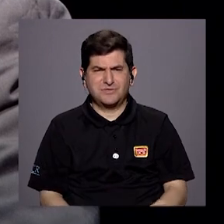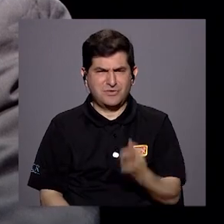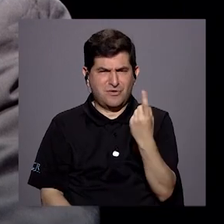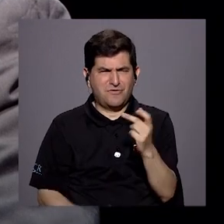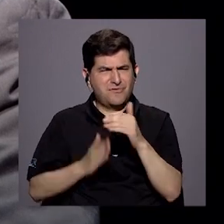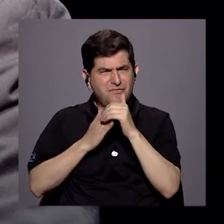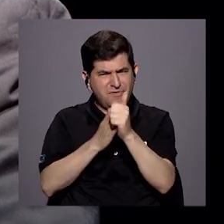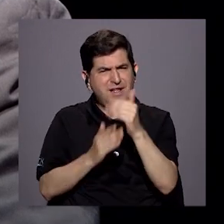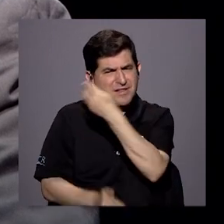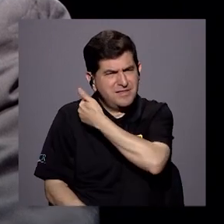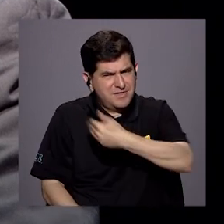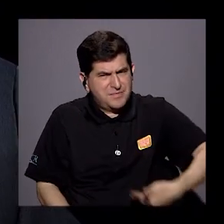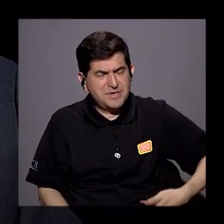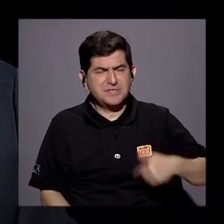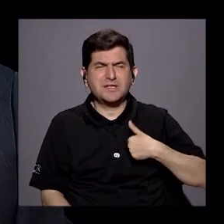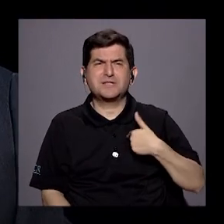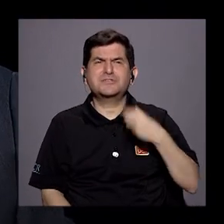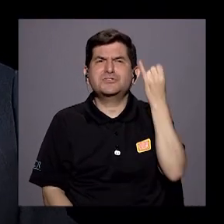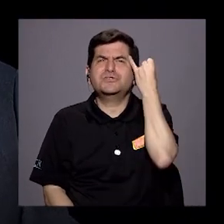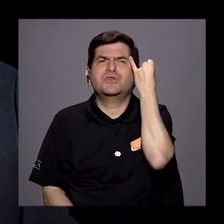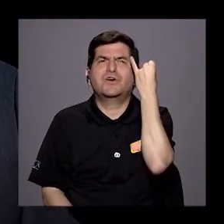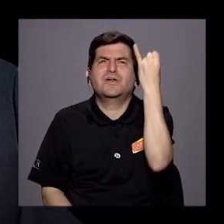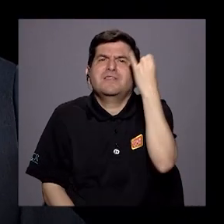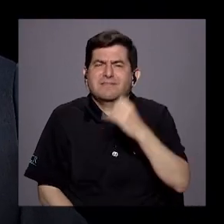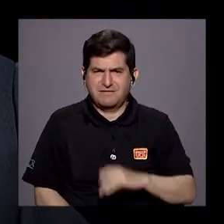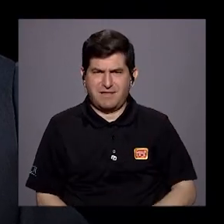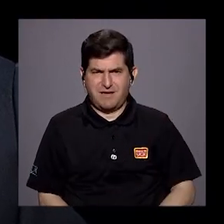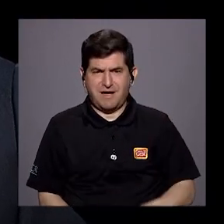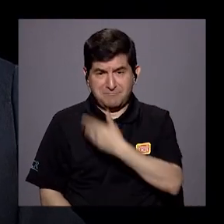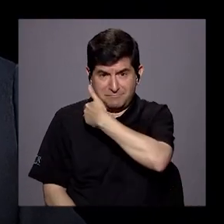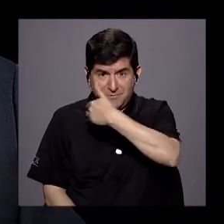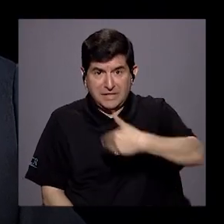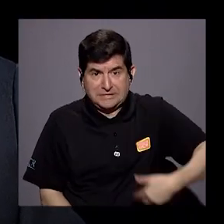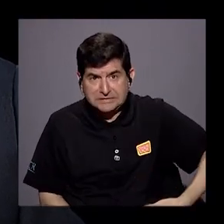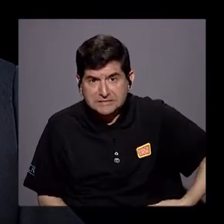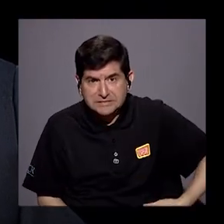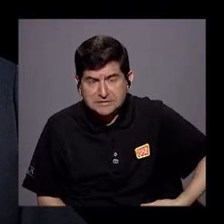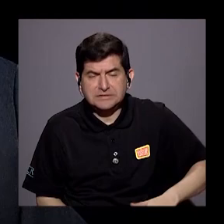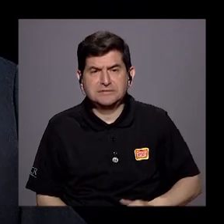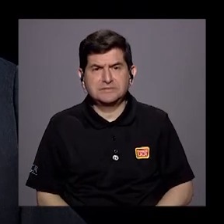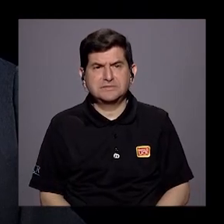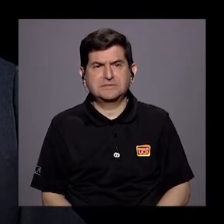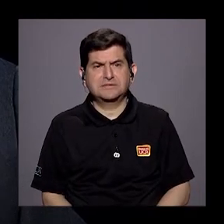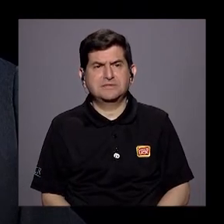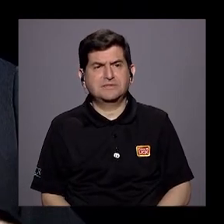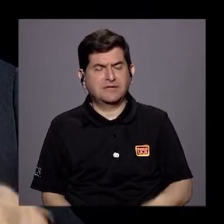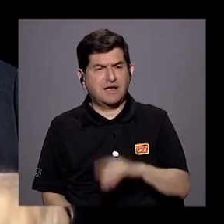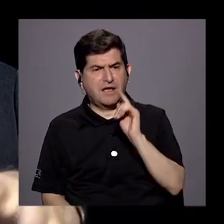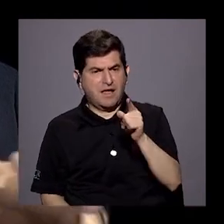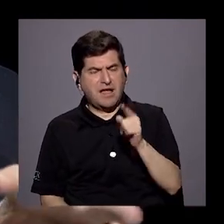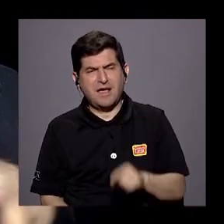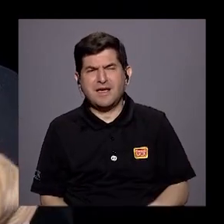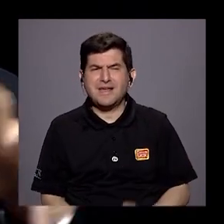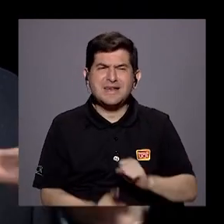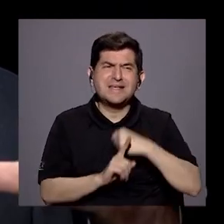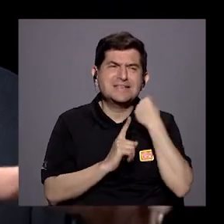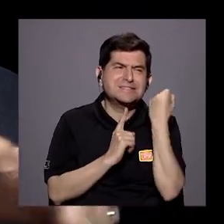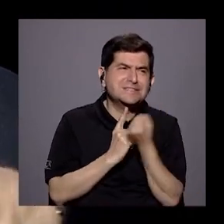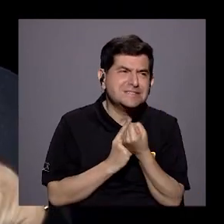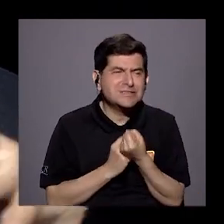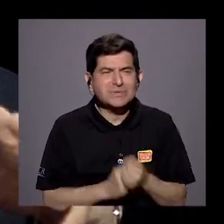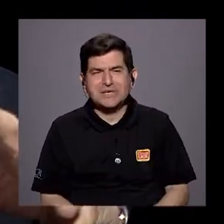liderazgo del presidente? Mire, yo tengo la impresión de que el presidente se debate